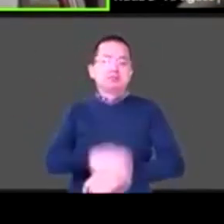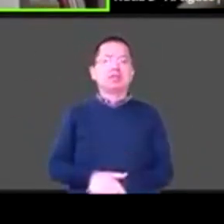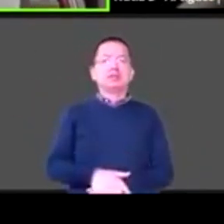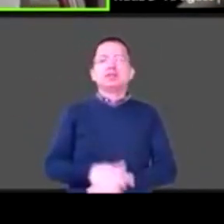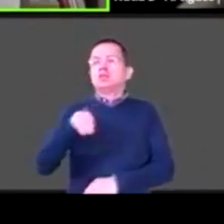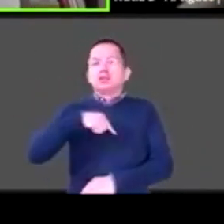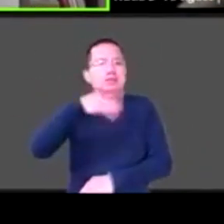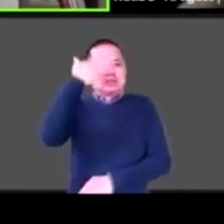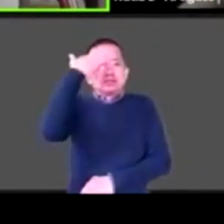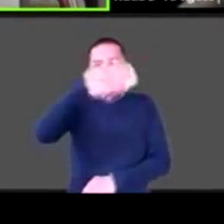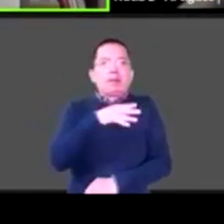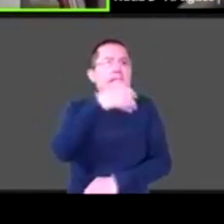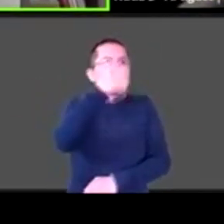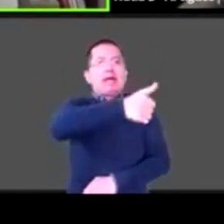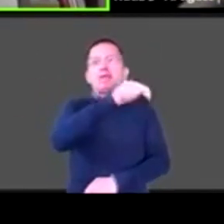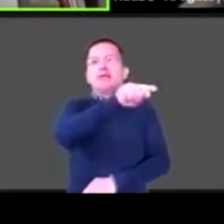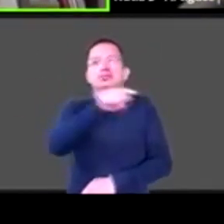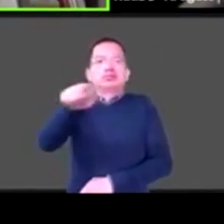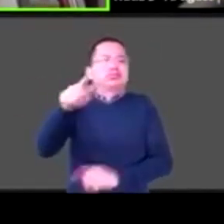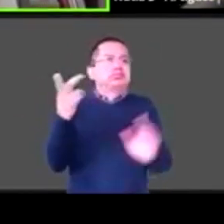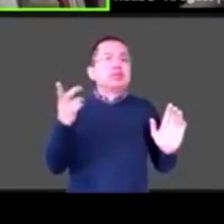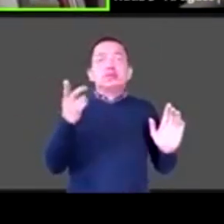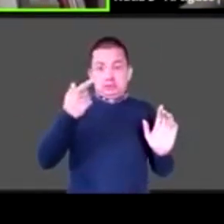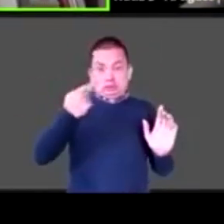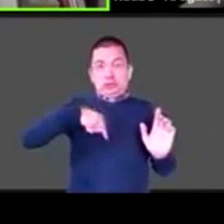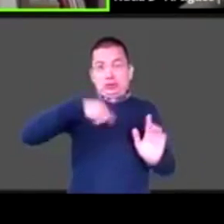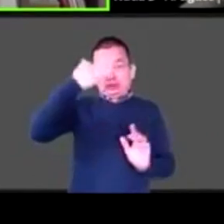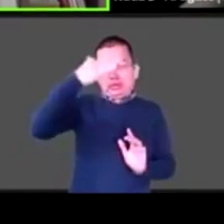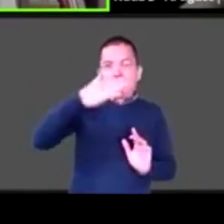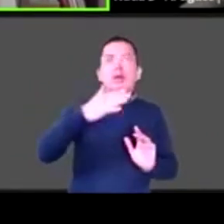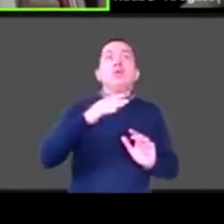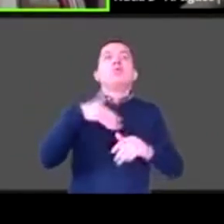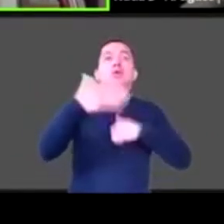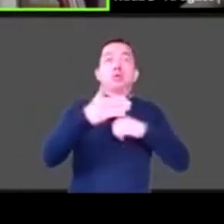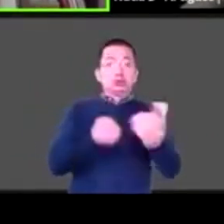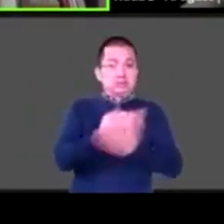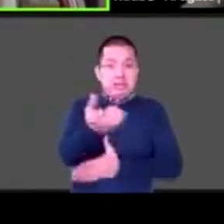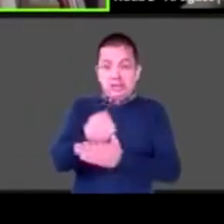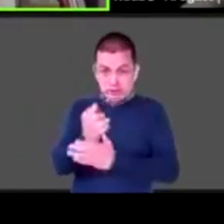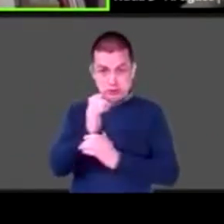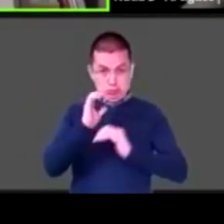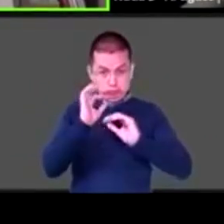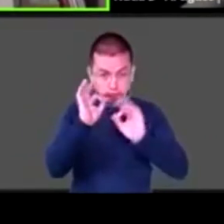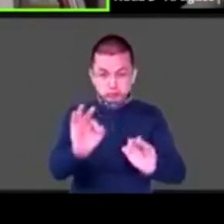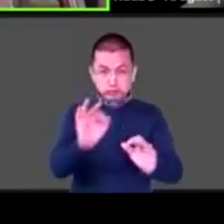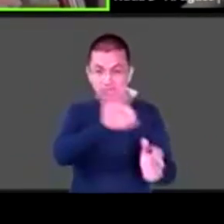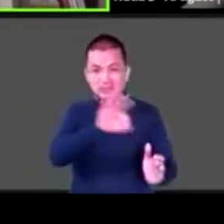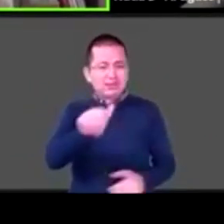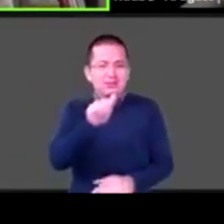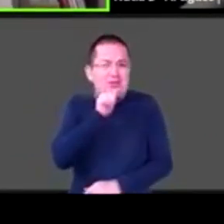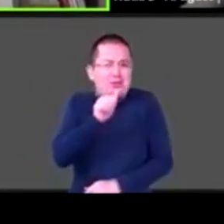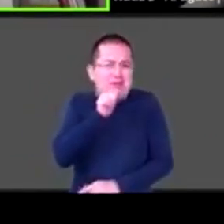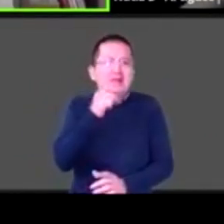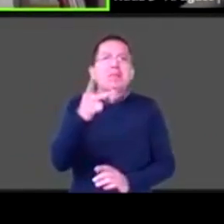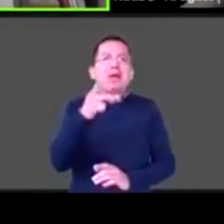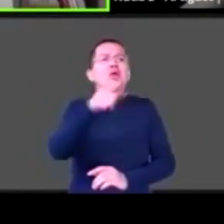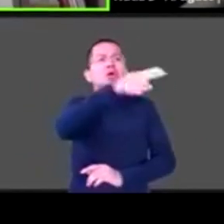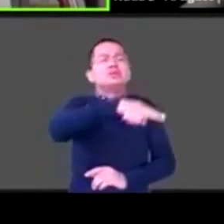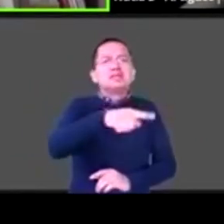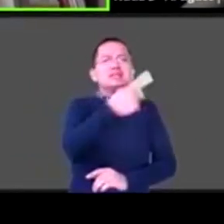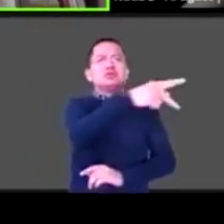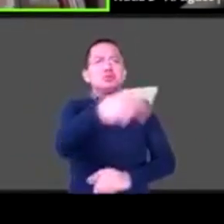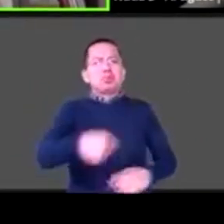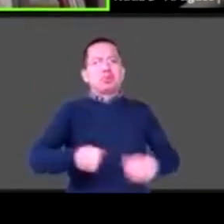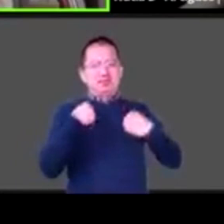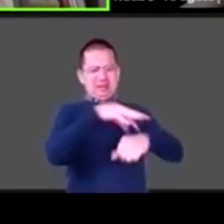uno está viviendo y el semáforo que le toca. Pero, ¿qué les sirvió a ustedes en su vida? Y si me lo pueden contar con un ejemplo, acá la gente está